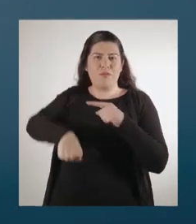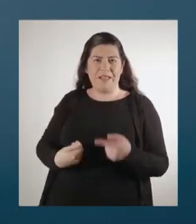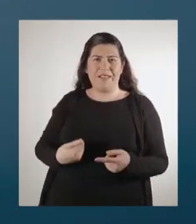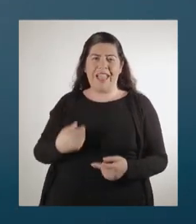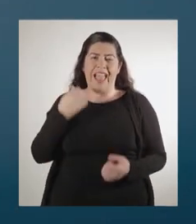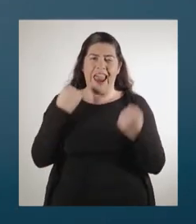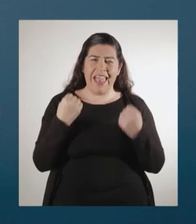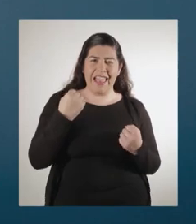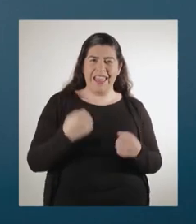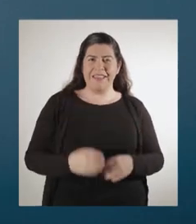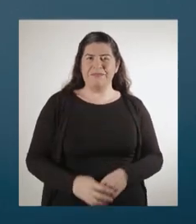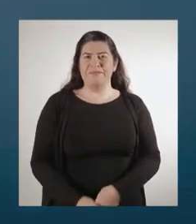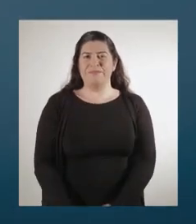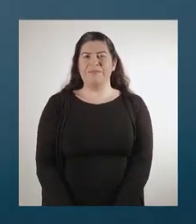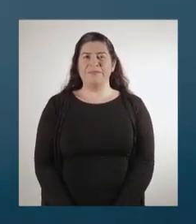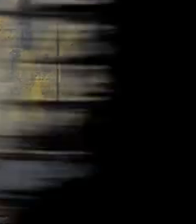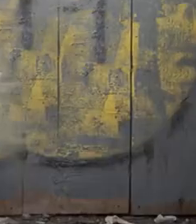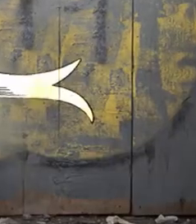¡Ejale!